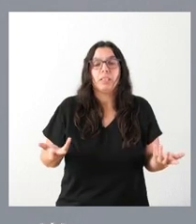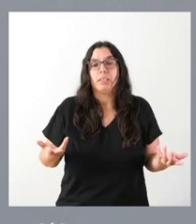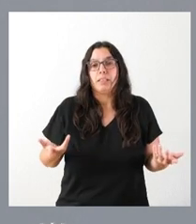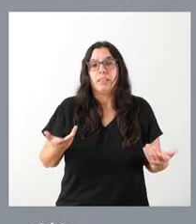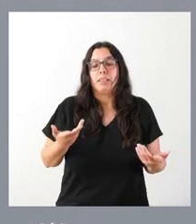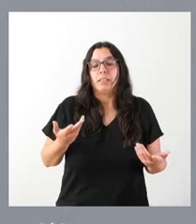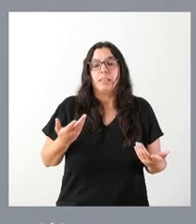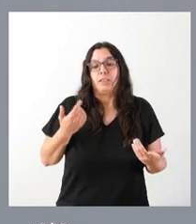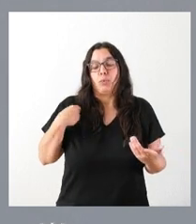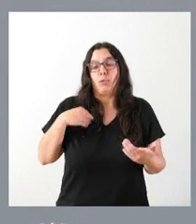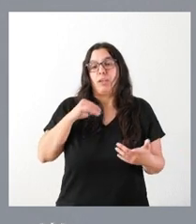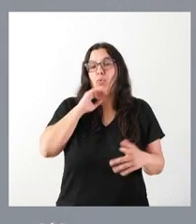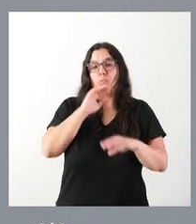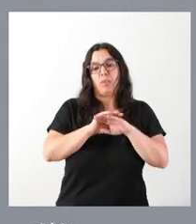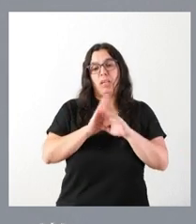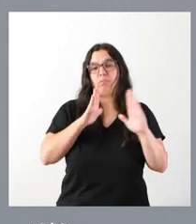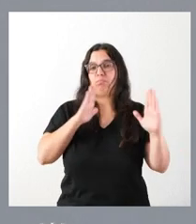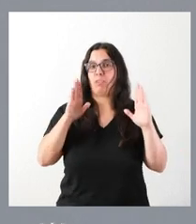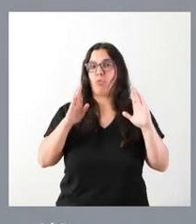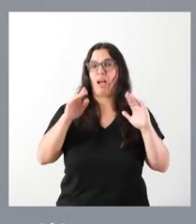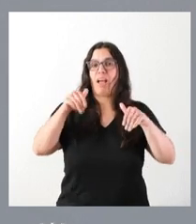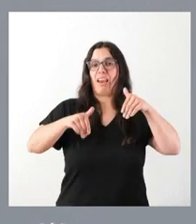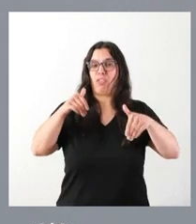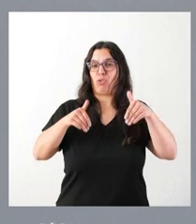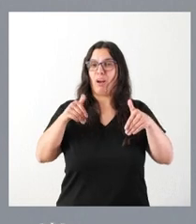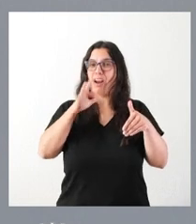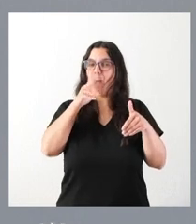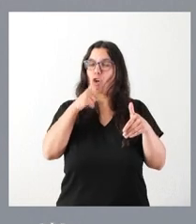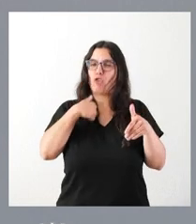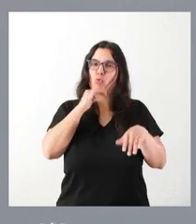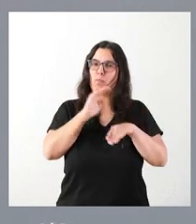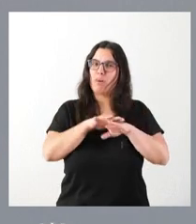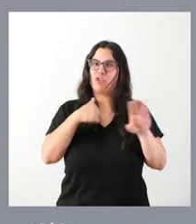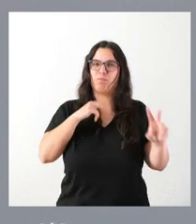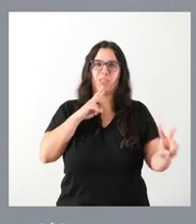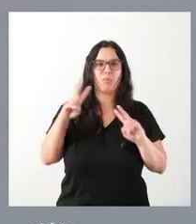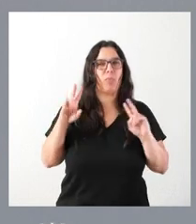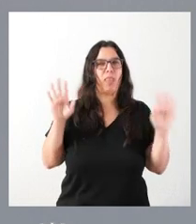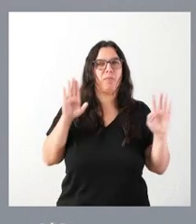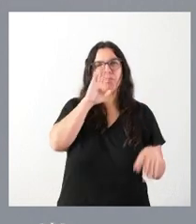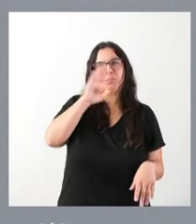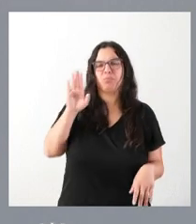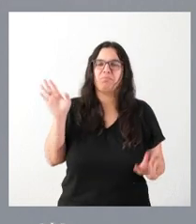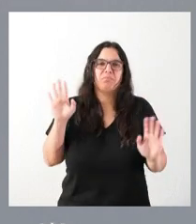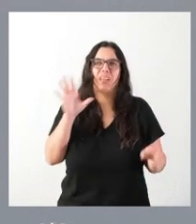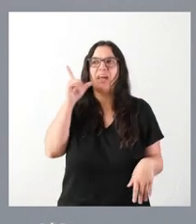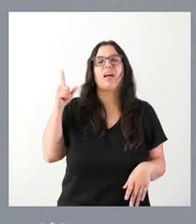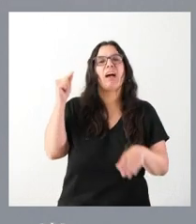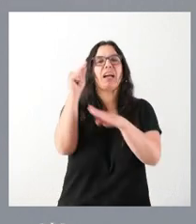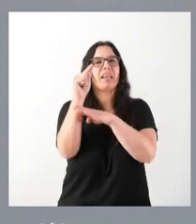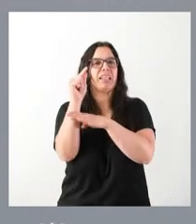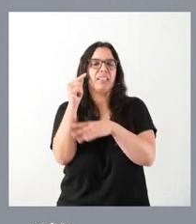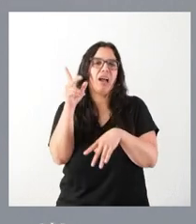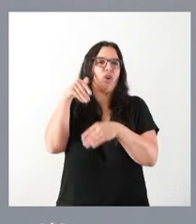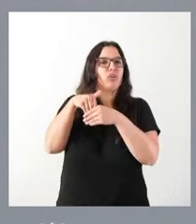aplicación del periodo electoral en el que estamos, pues no voy a entrar a responder directamente lo que son unas críticas con un claro